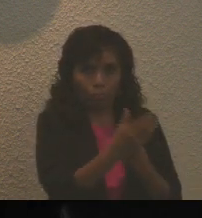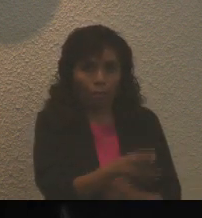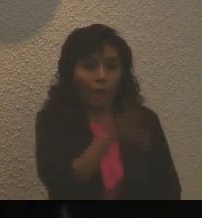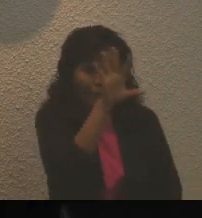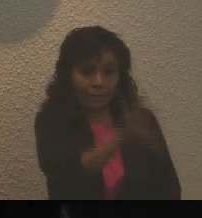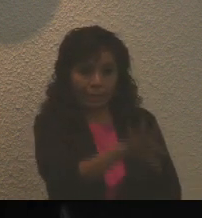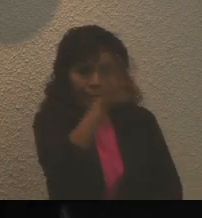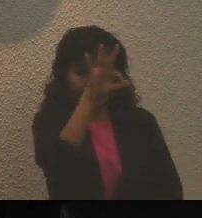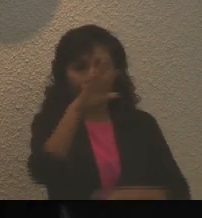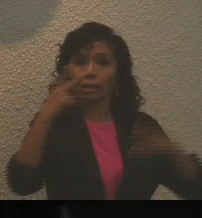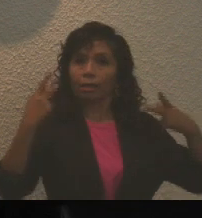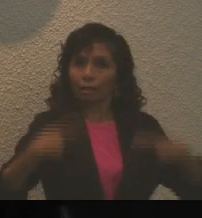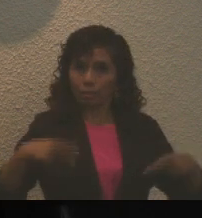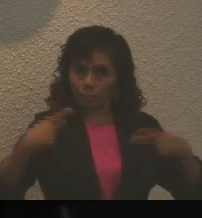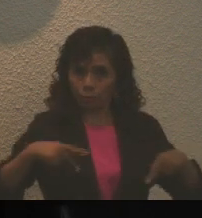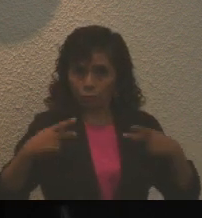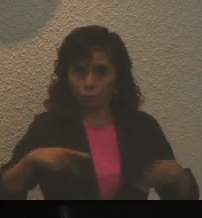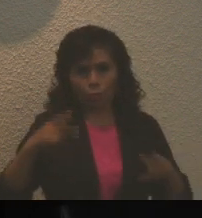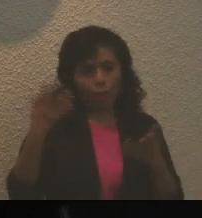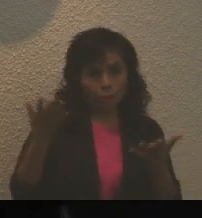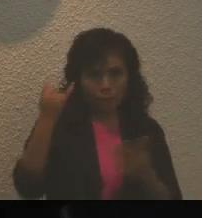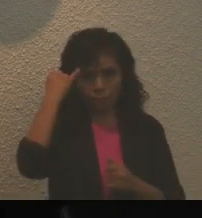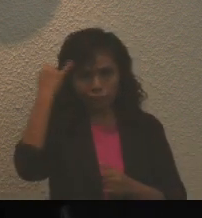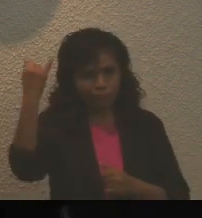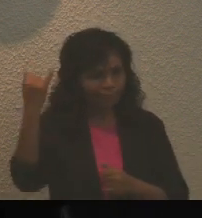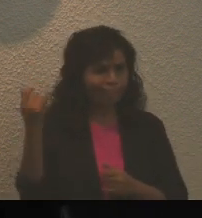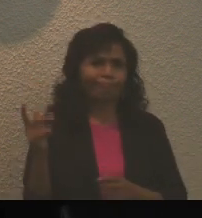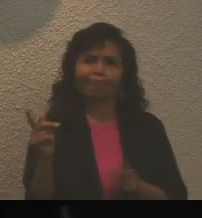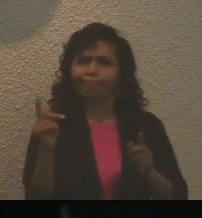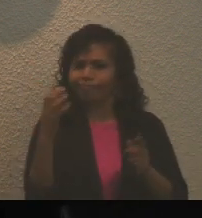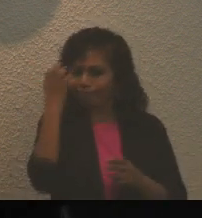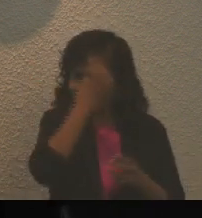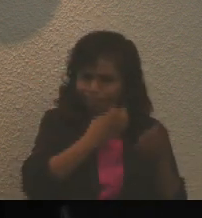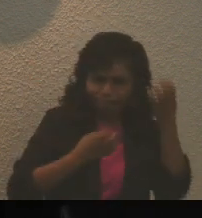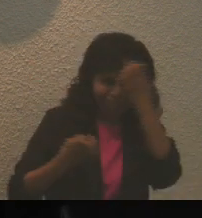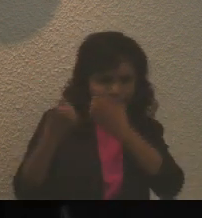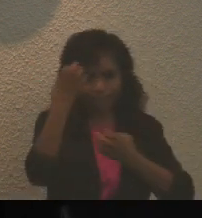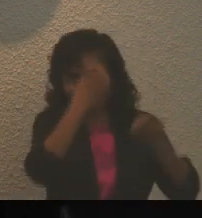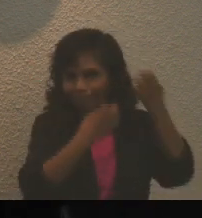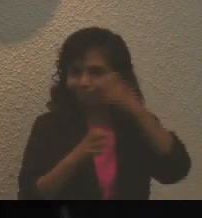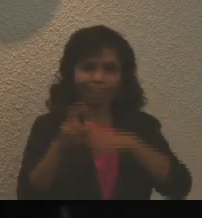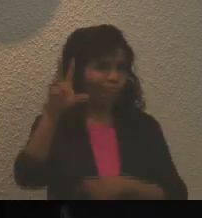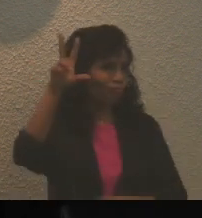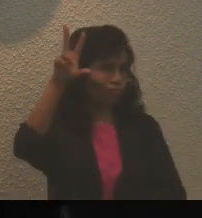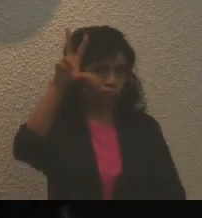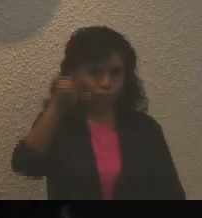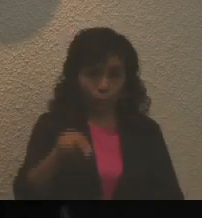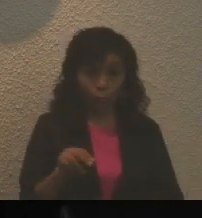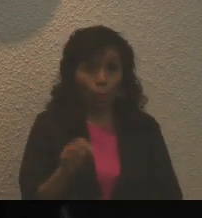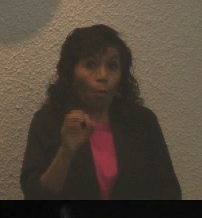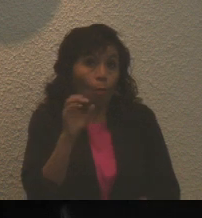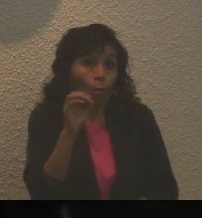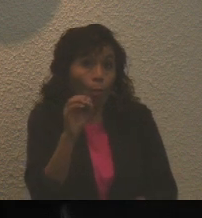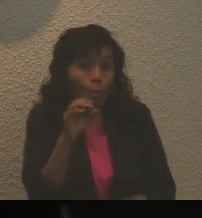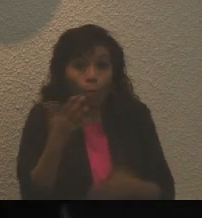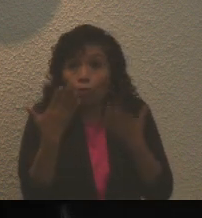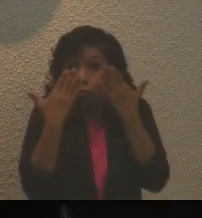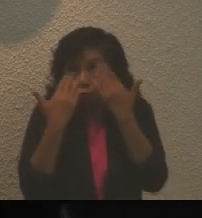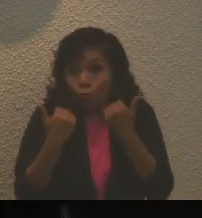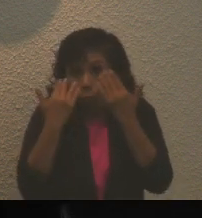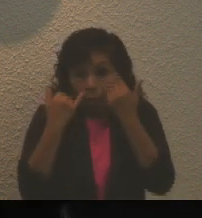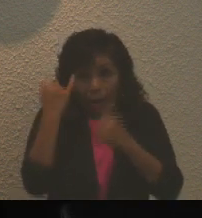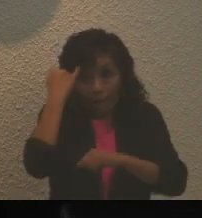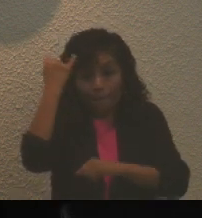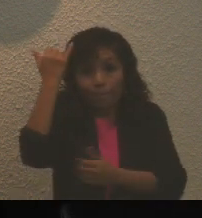que las personas propuestas no son merecedoras del reconocimiento o de que no se presente propuesta alguna,